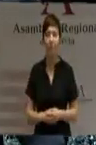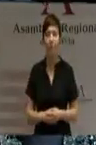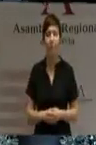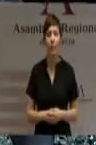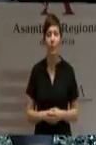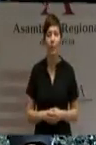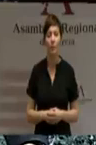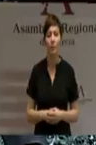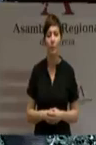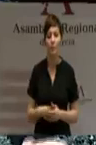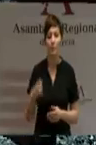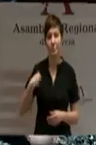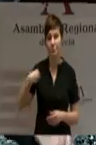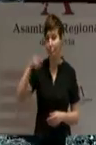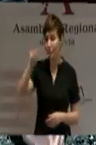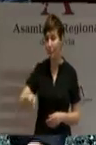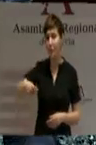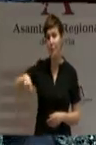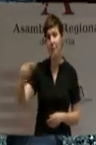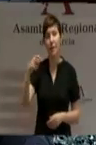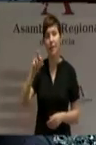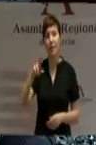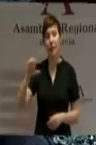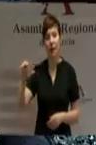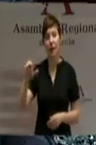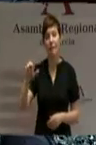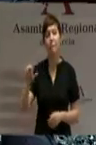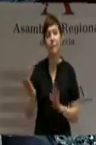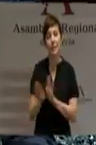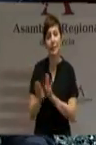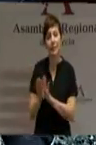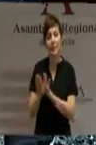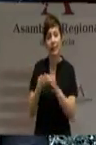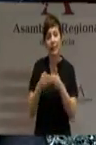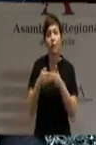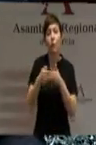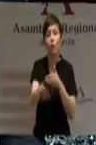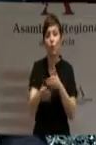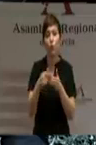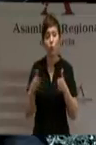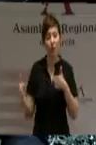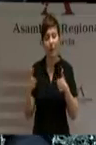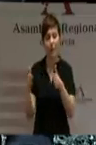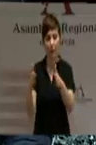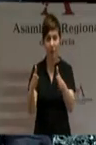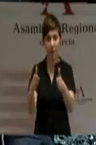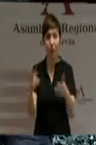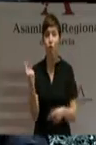le toca seguir abriendo el camino hacia el futuro. Es una tarea que no realizará solo